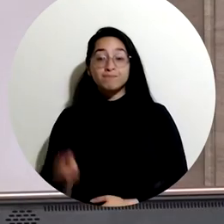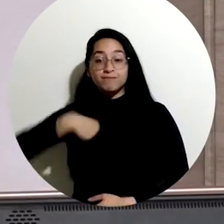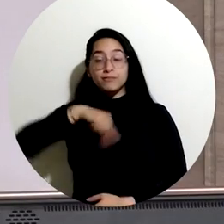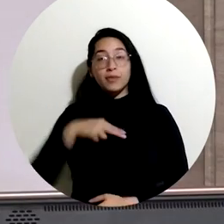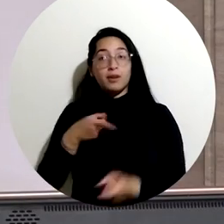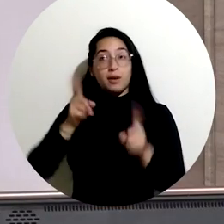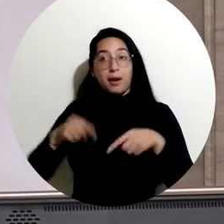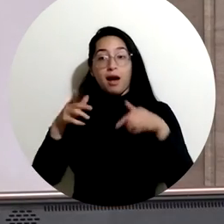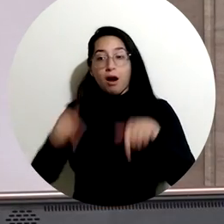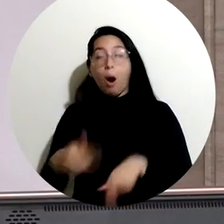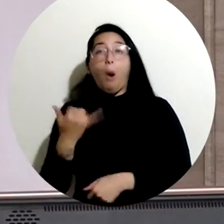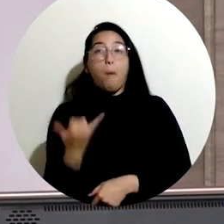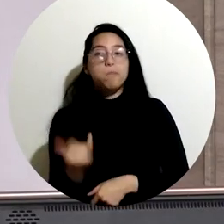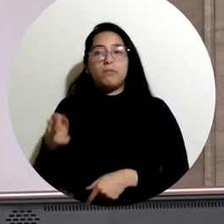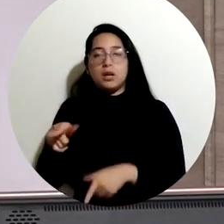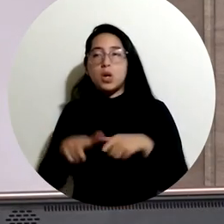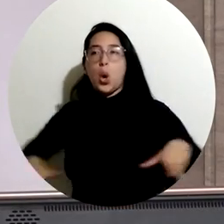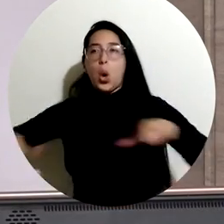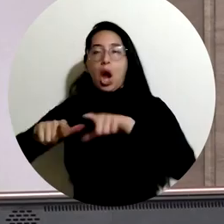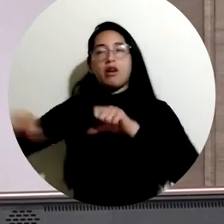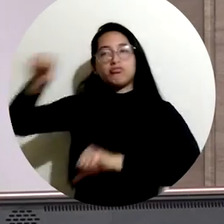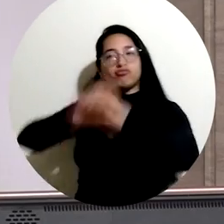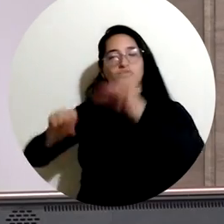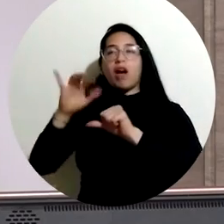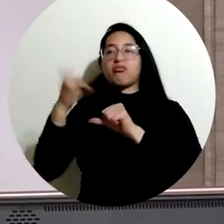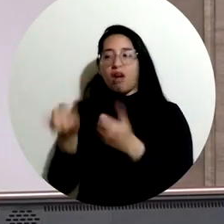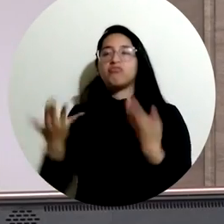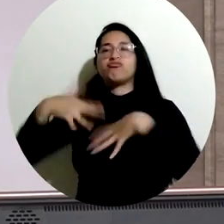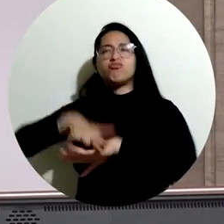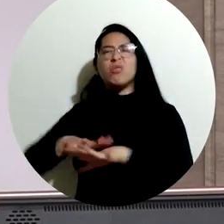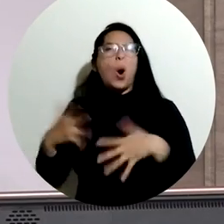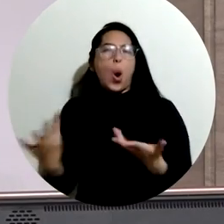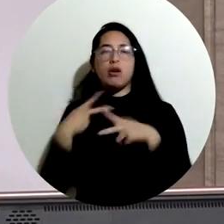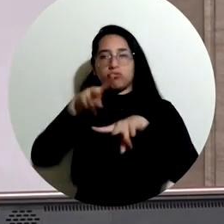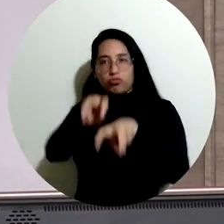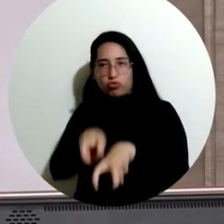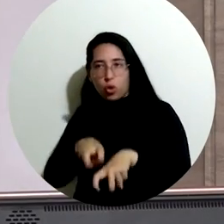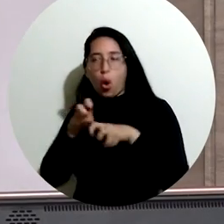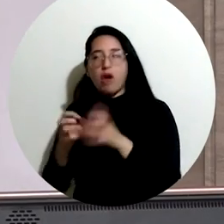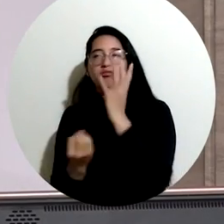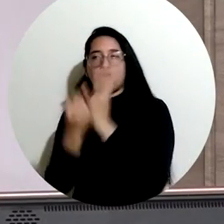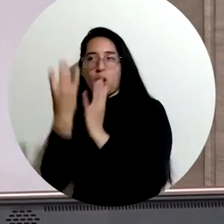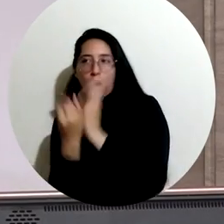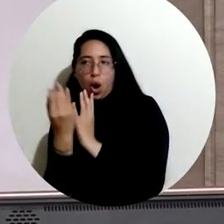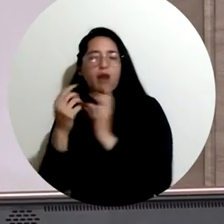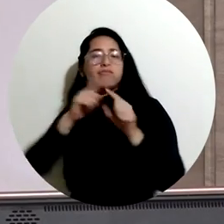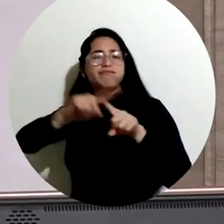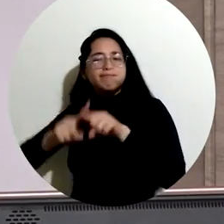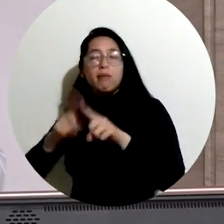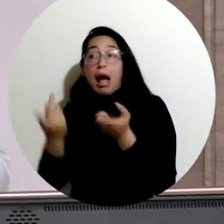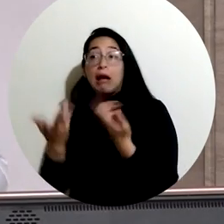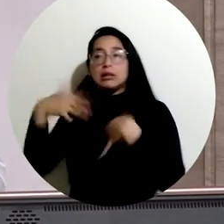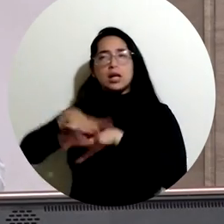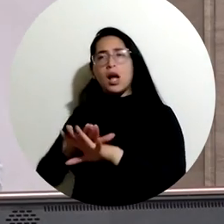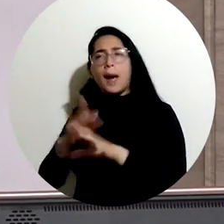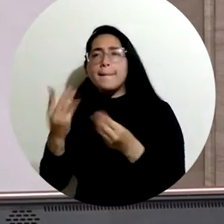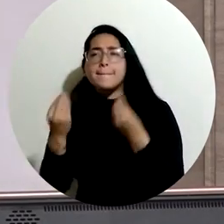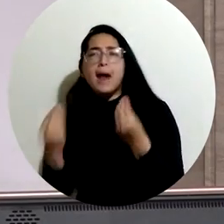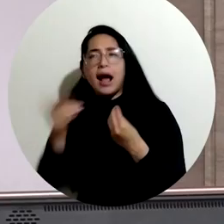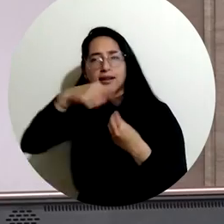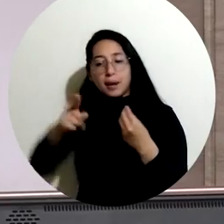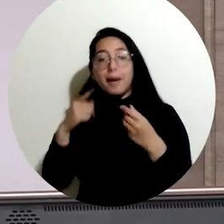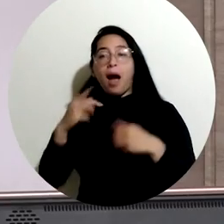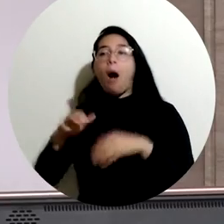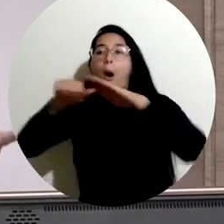Vamos a tener nuestro laboratorio aquí integrado precisamente con agronomía, con industrial, con la posibilidad de volver a tener